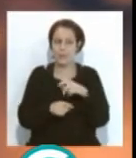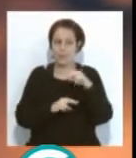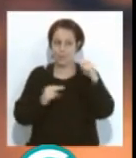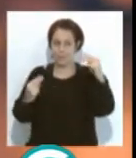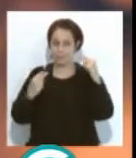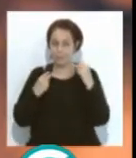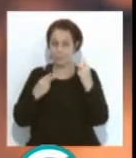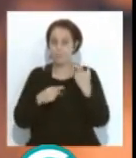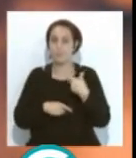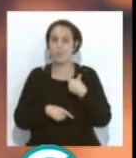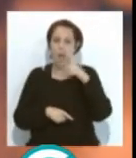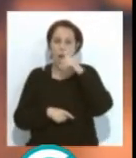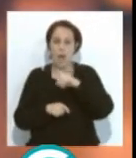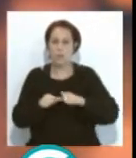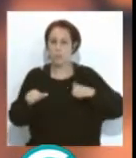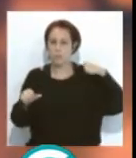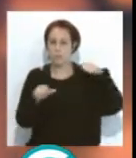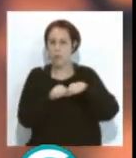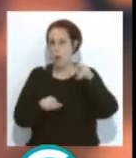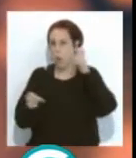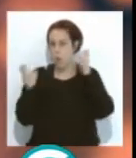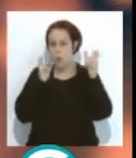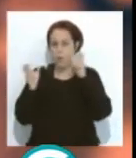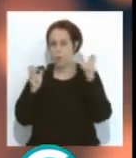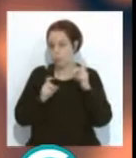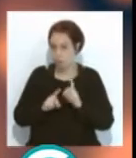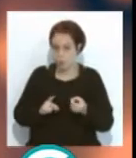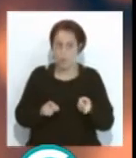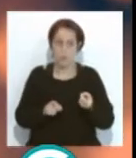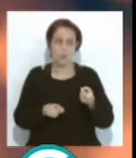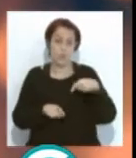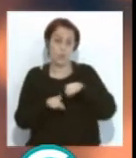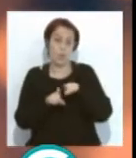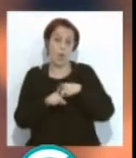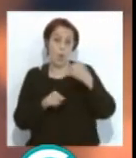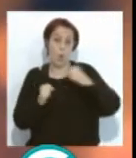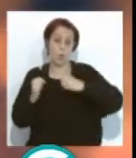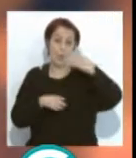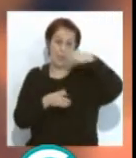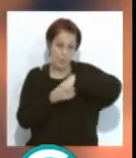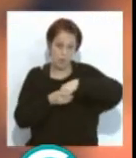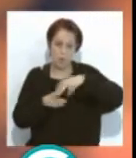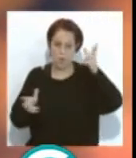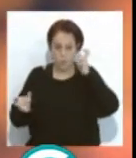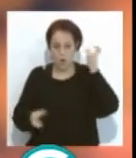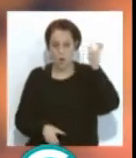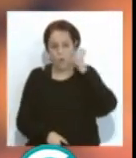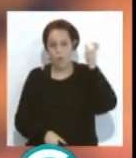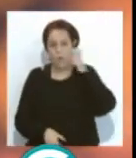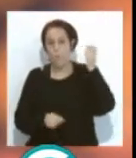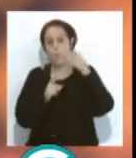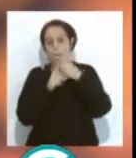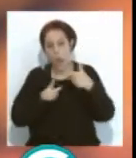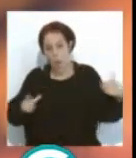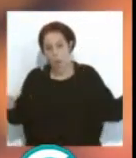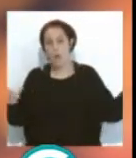creo que llevamos años, no años escuchándolo, creo que va dentro del propio concurso, Escuchando lo mismo, es decir, que es muy largo,